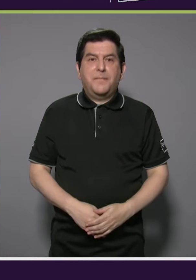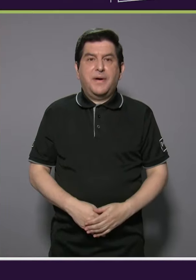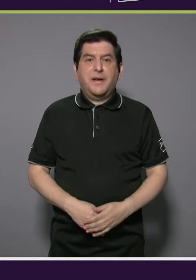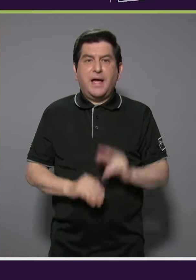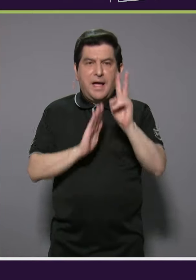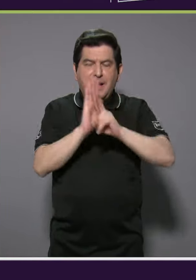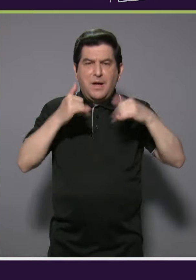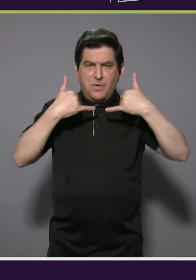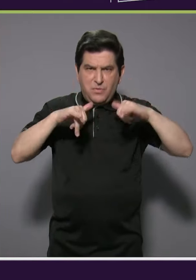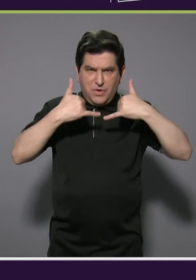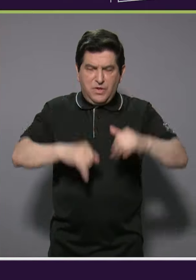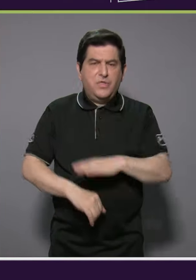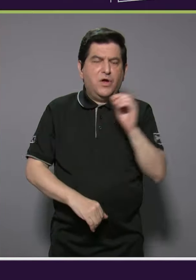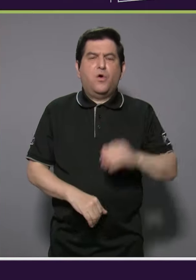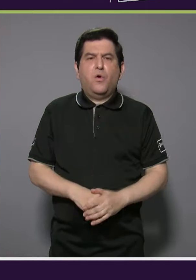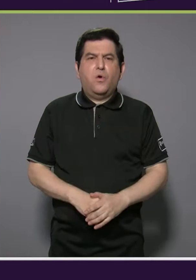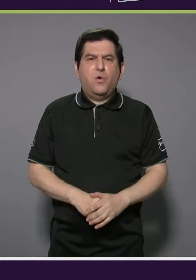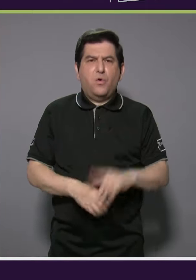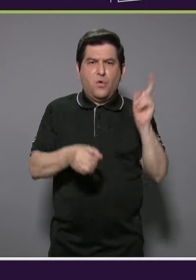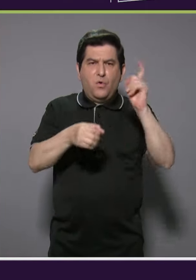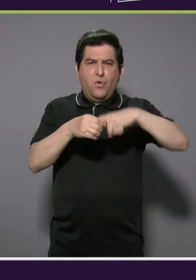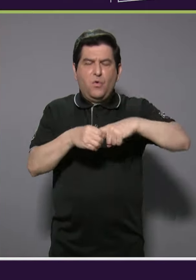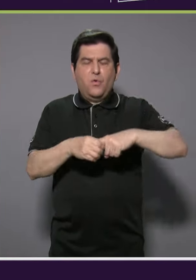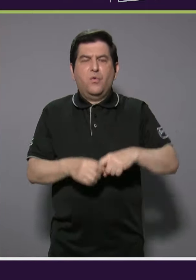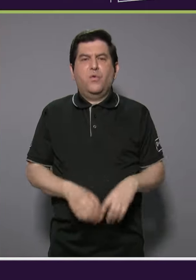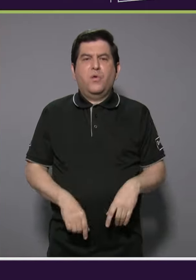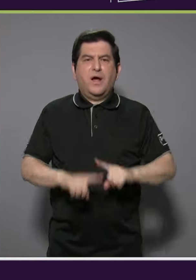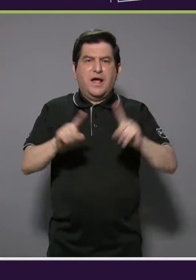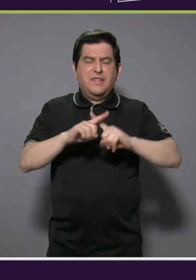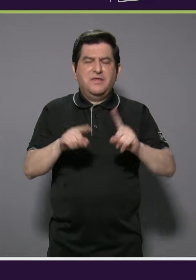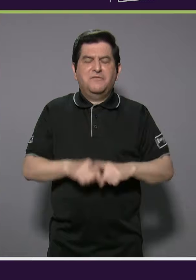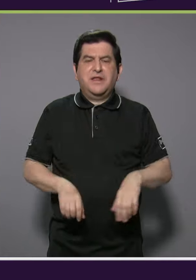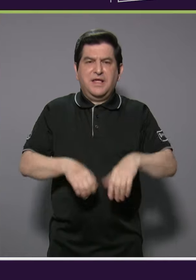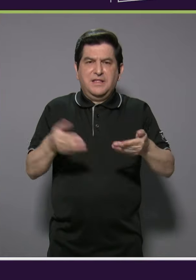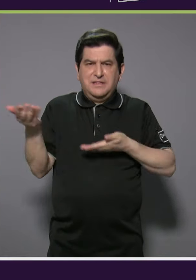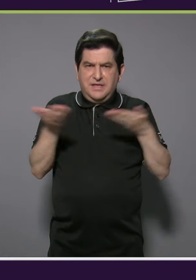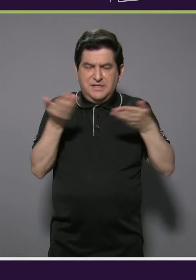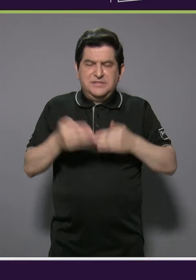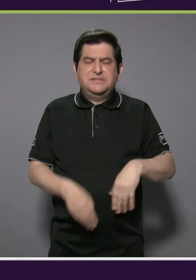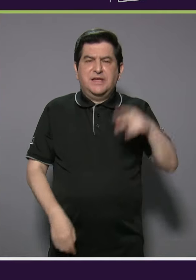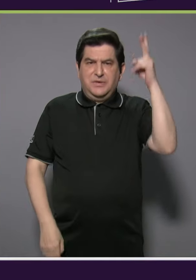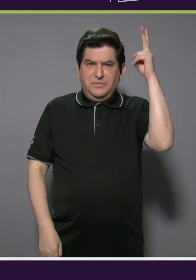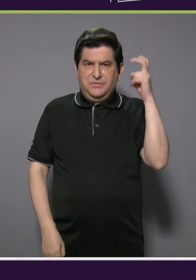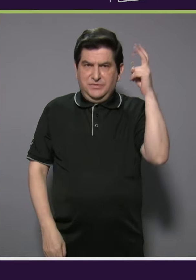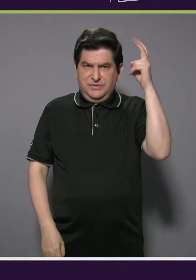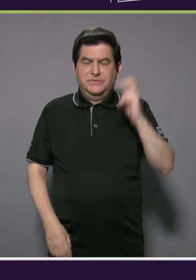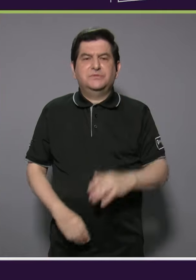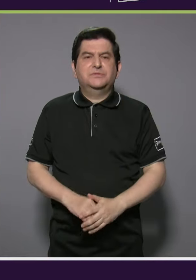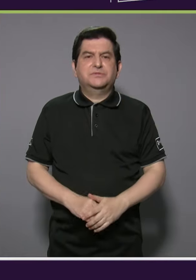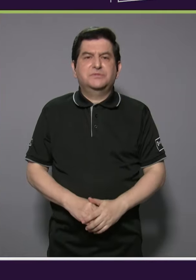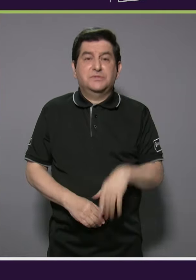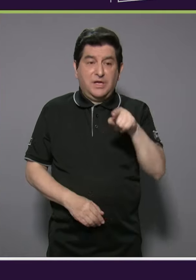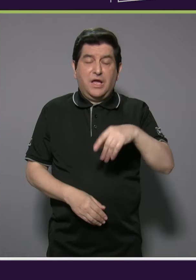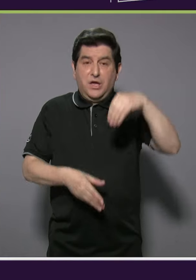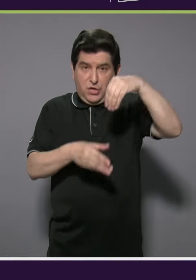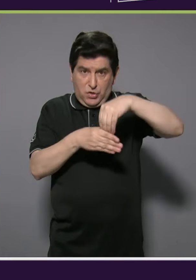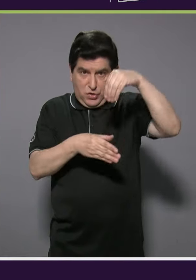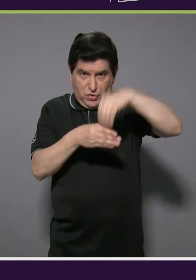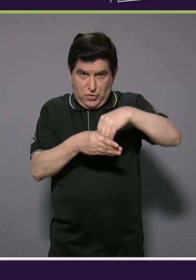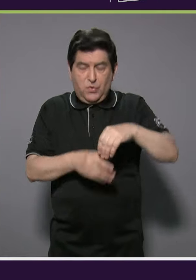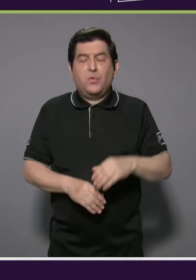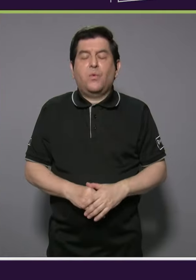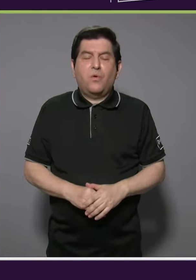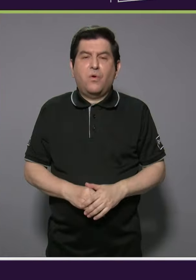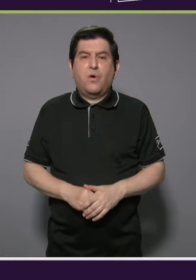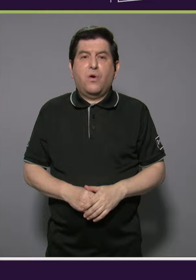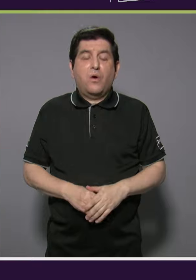suscripciones a Netflix y cosas de ese tipo cargados a la cuenta